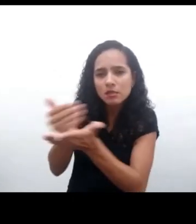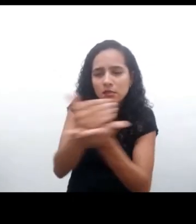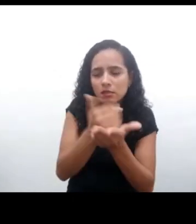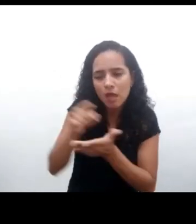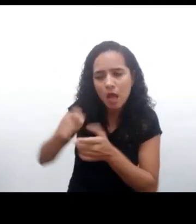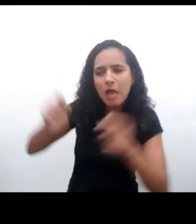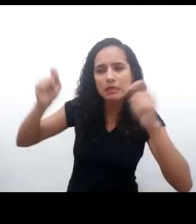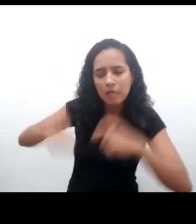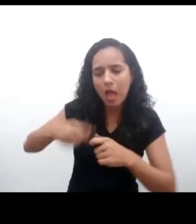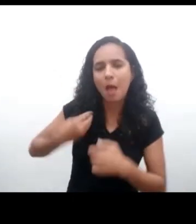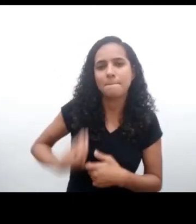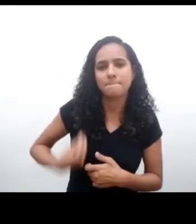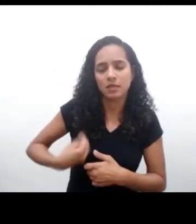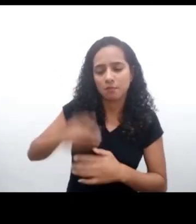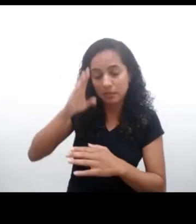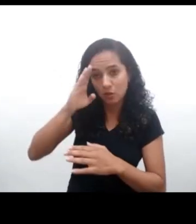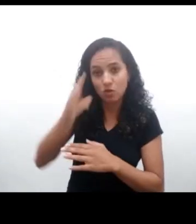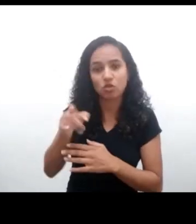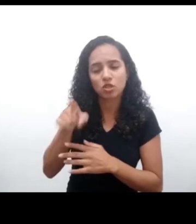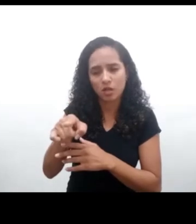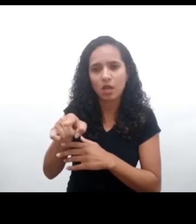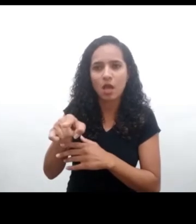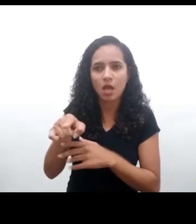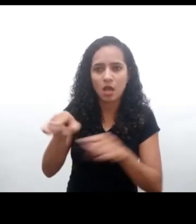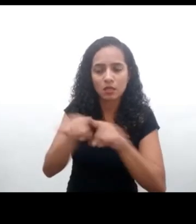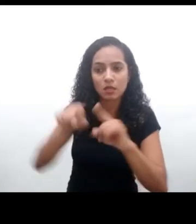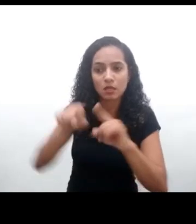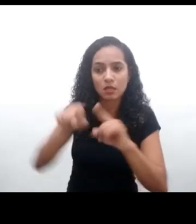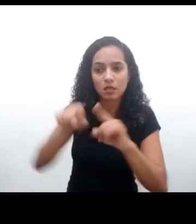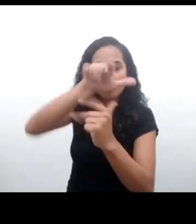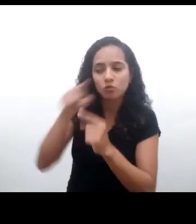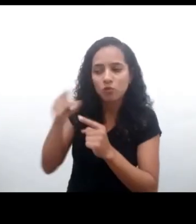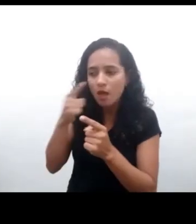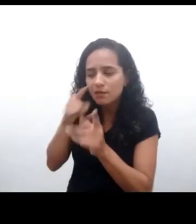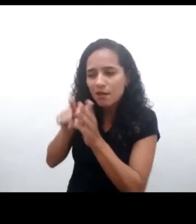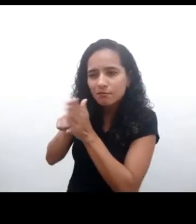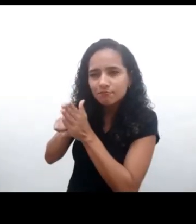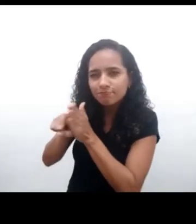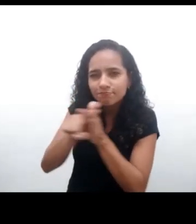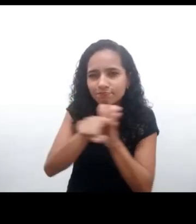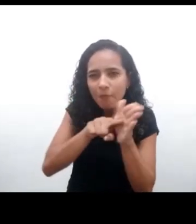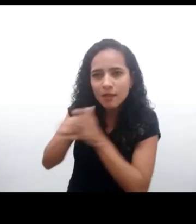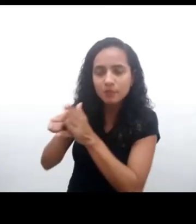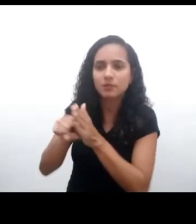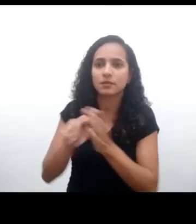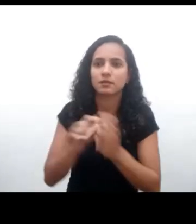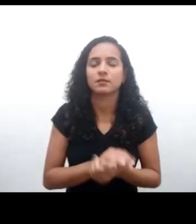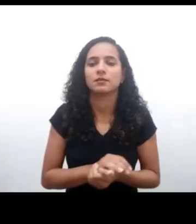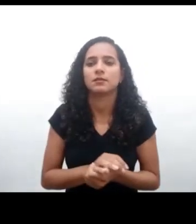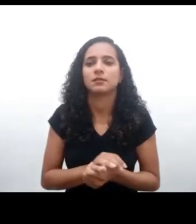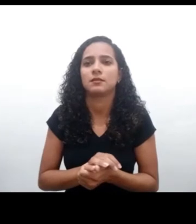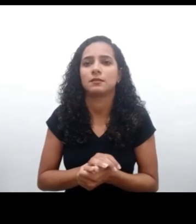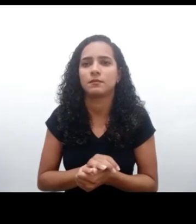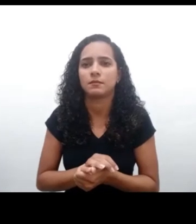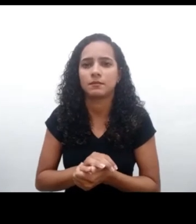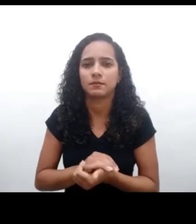este proceso fue una demostración de que es actible hacia la participación directa, incluso en escala global. En la